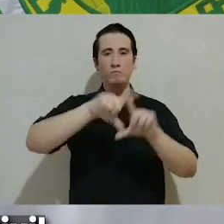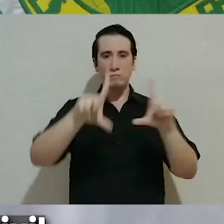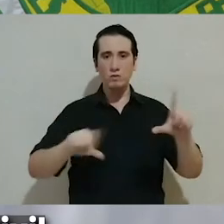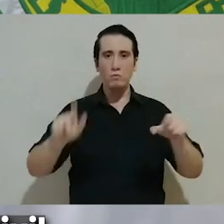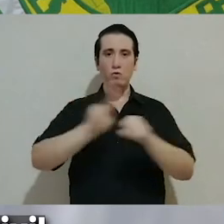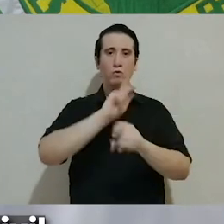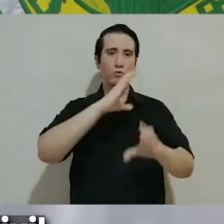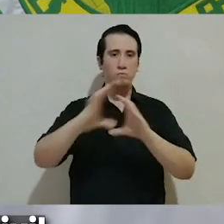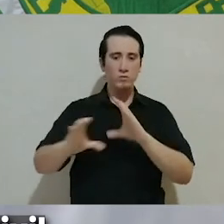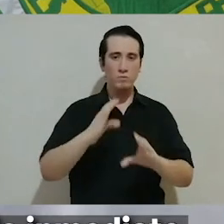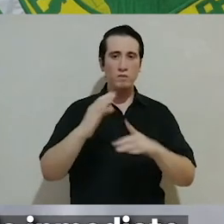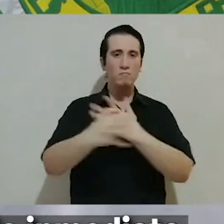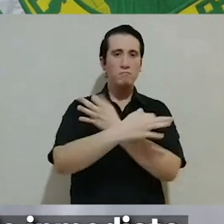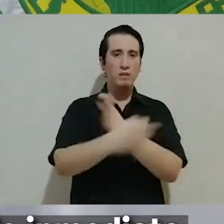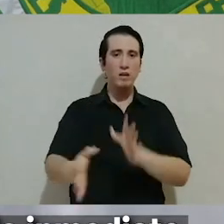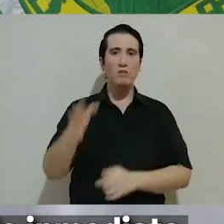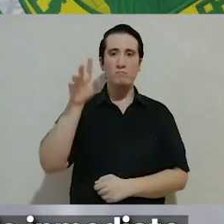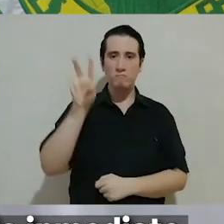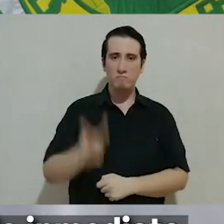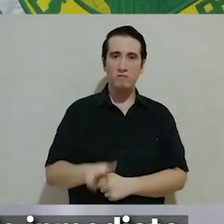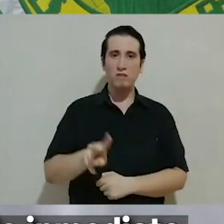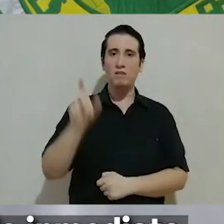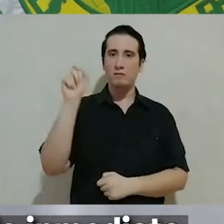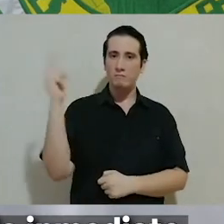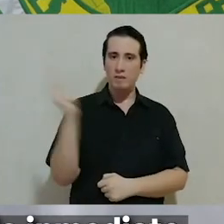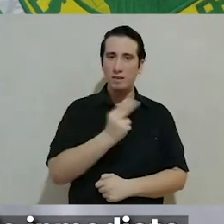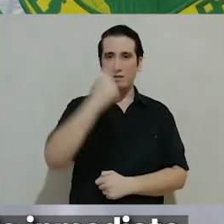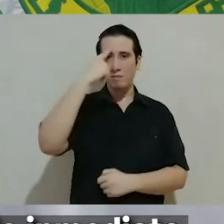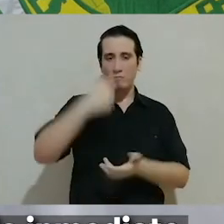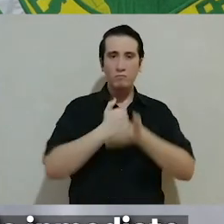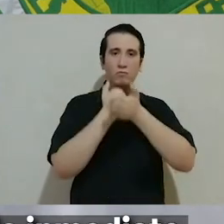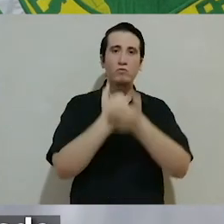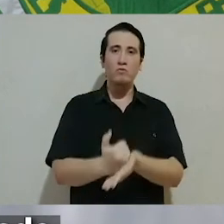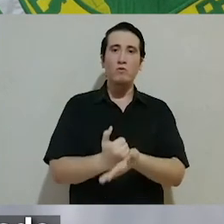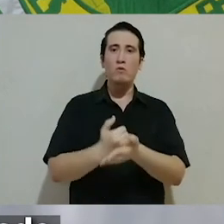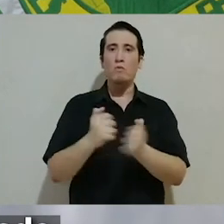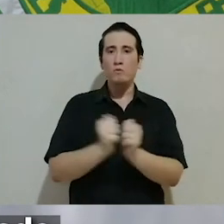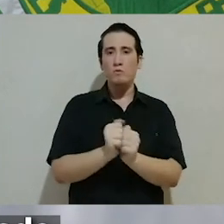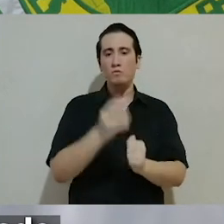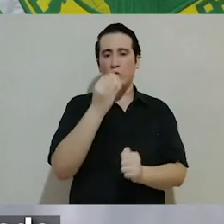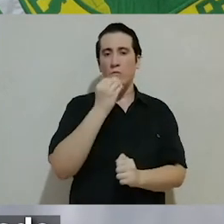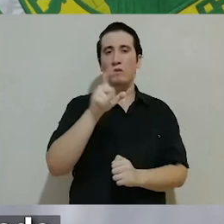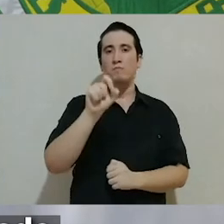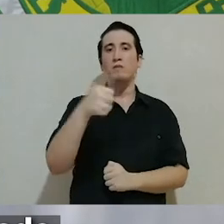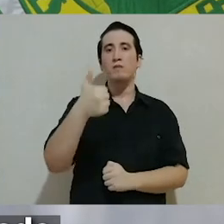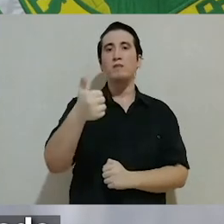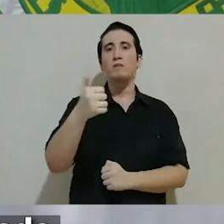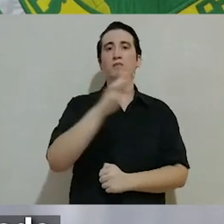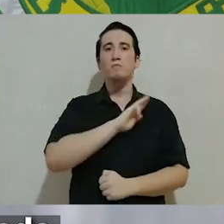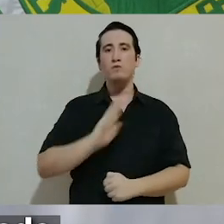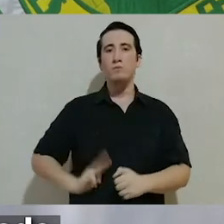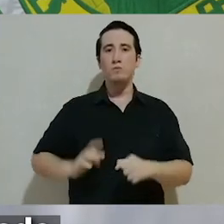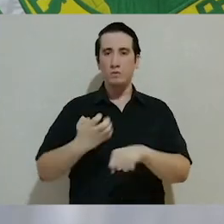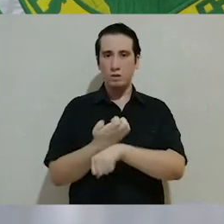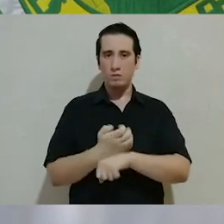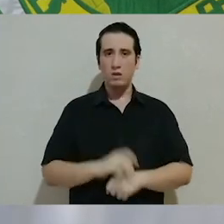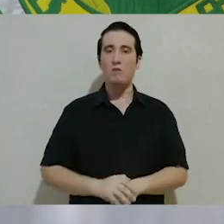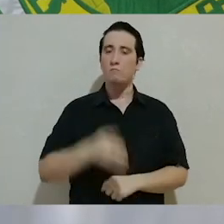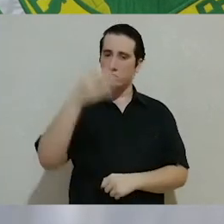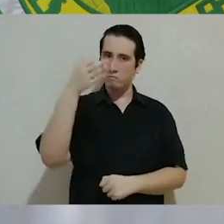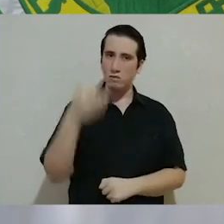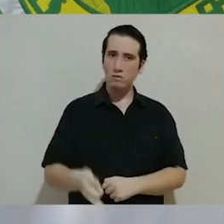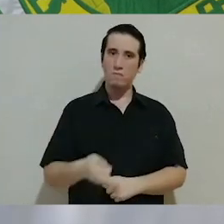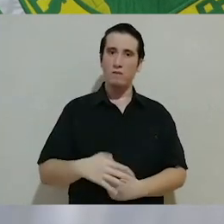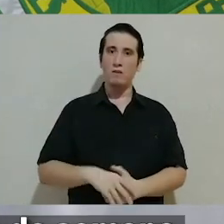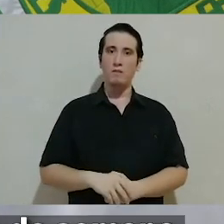Nacional de Protección Civil la Declaratoria Oficial de Emergencia para auxilio inmediato con insumos para 26 municipios del Estado, la cual